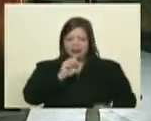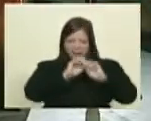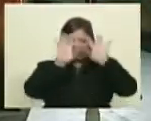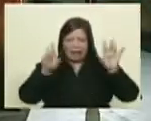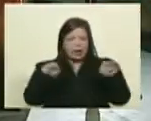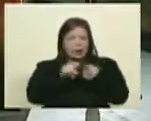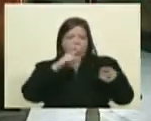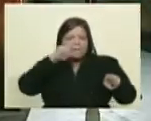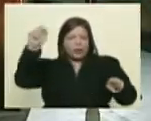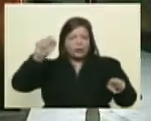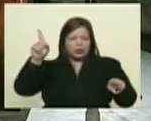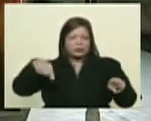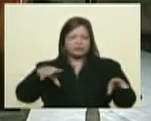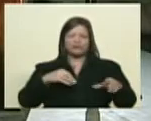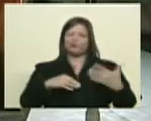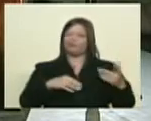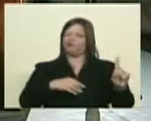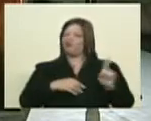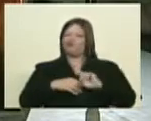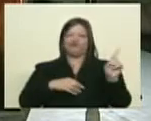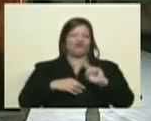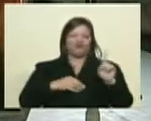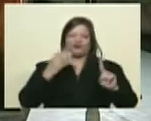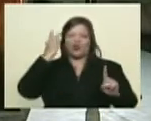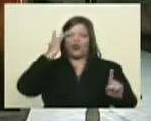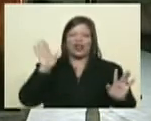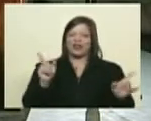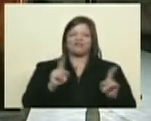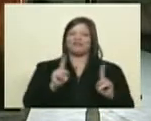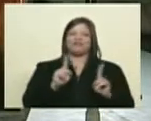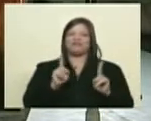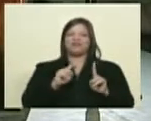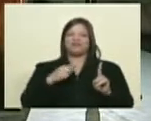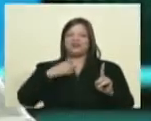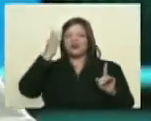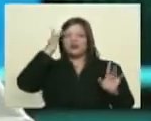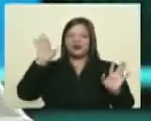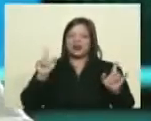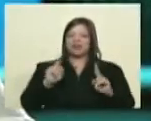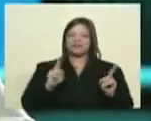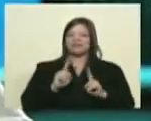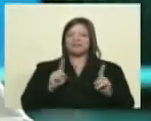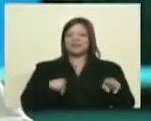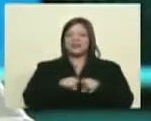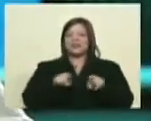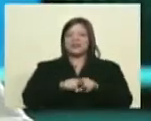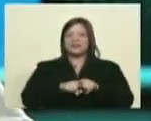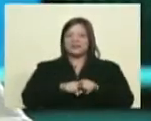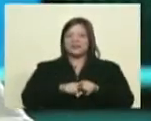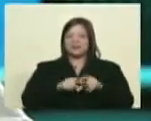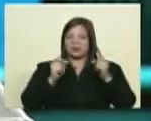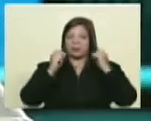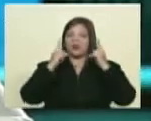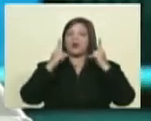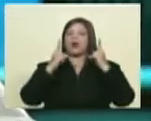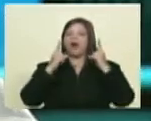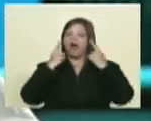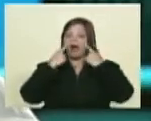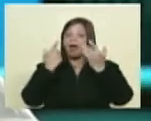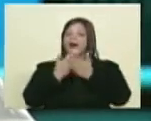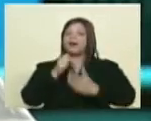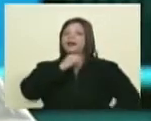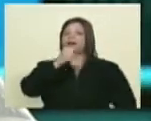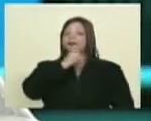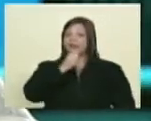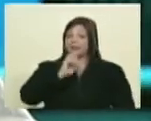de ese nivel de ah bueno, lúgubre no no, lúgubre no probablemente a ver lo que haría pero probablemente impactaría muchas cosas en la entrevista